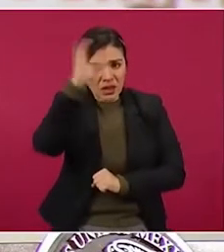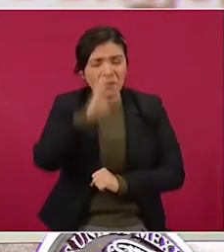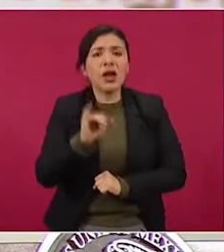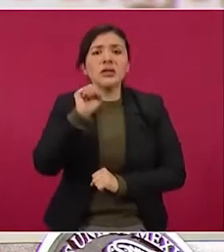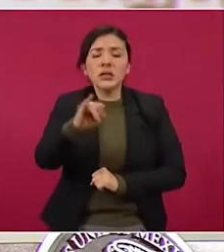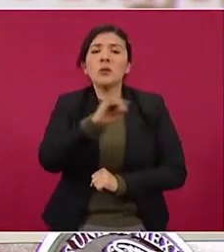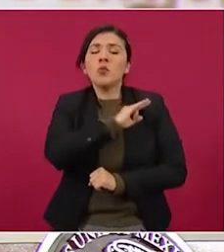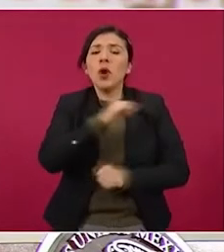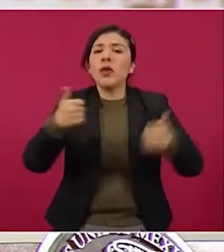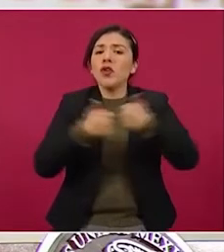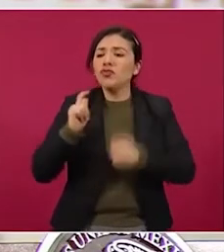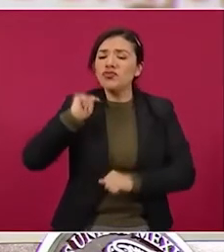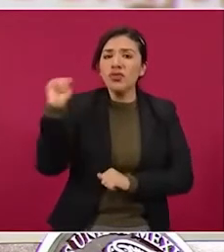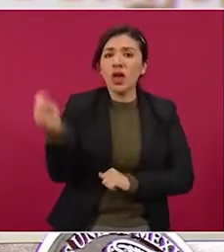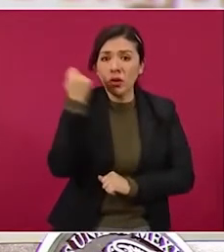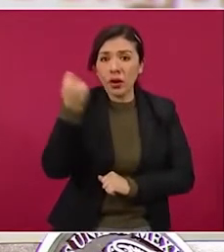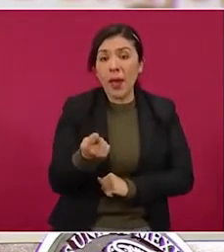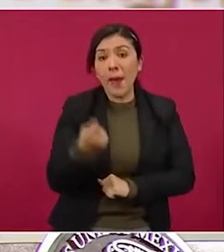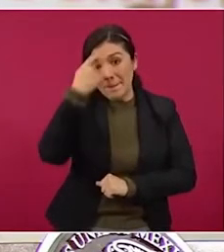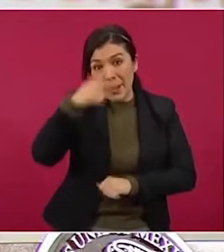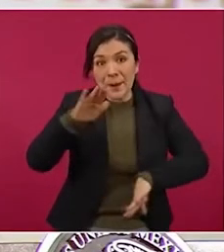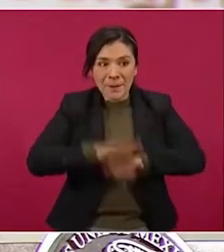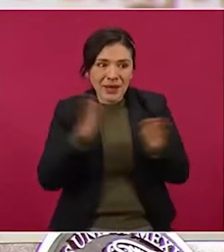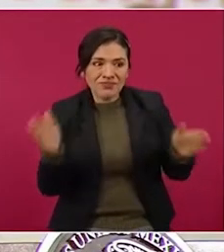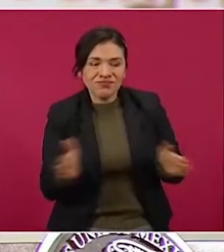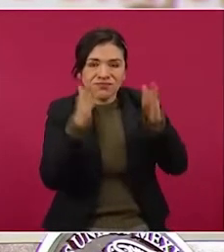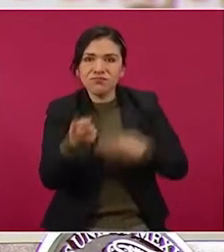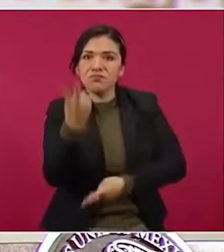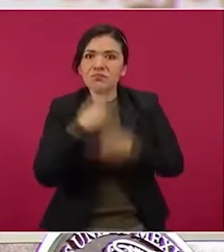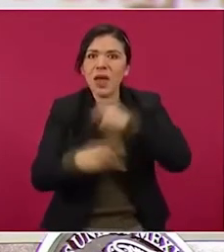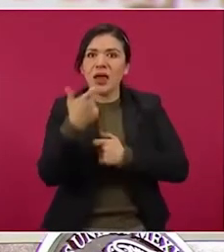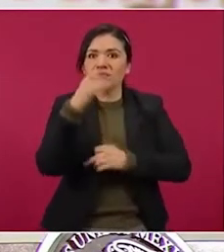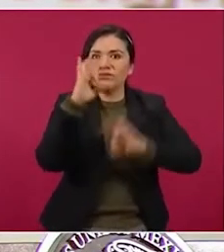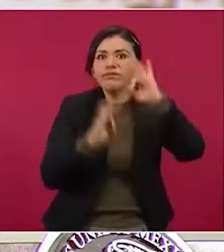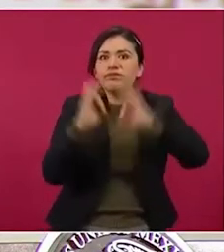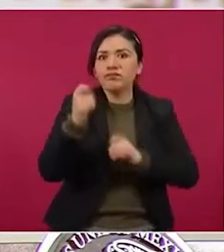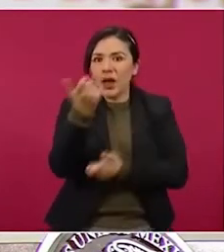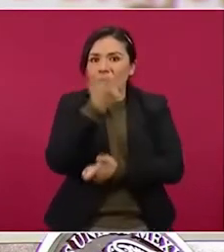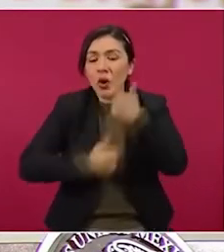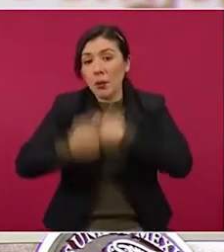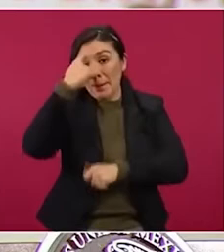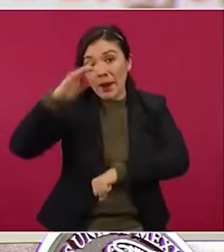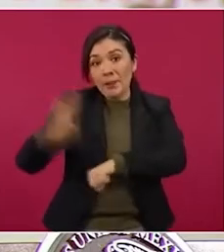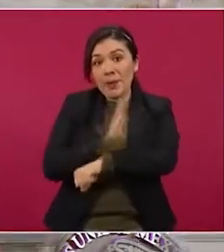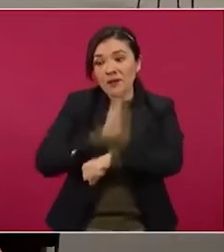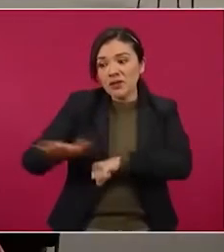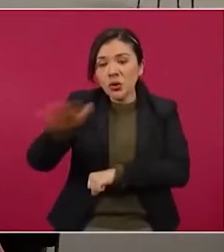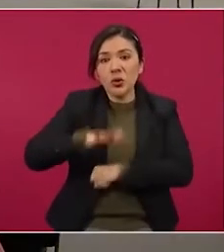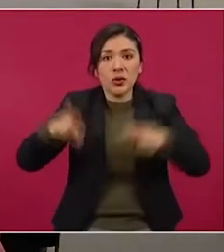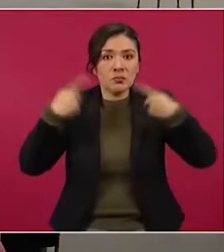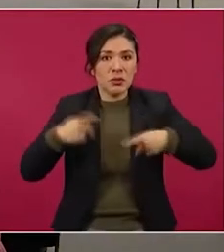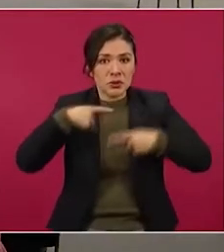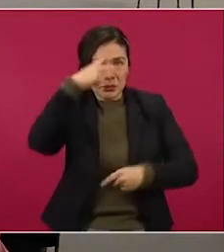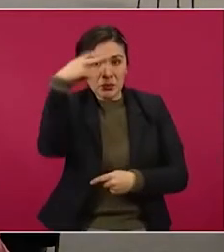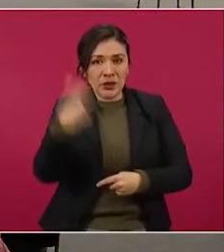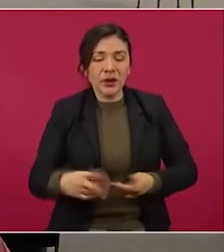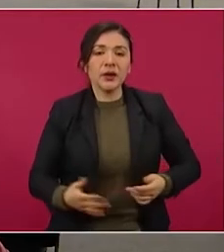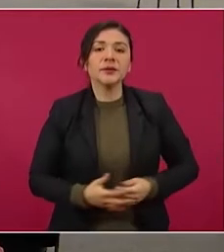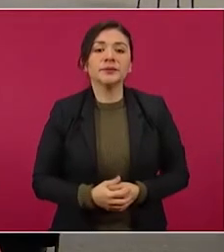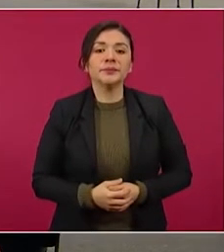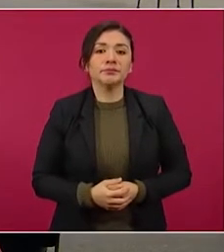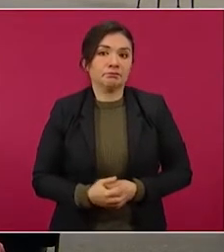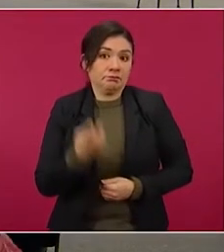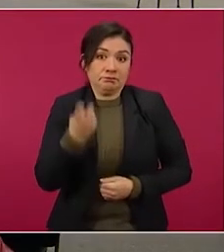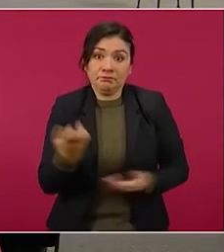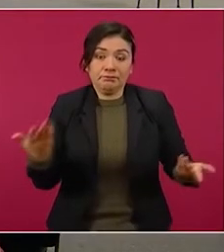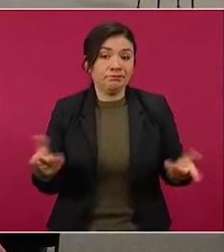y tecnológica que incentiva el crecimiento económico y beneficie al pueblo de México. Bueno,